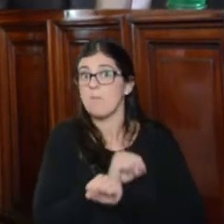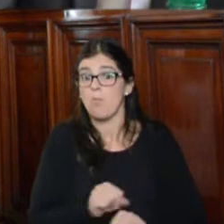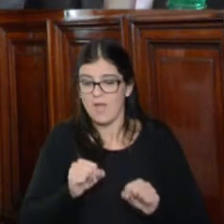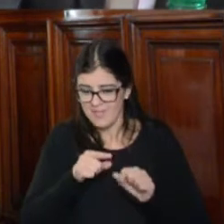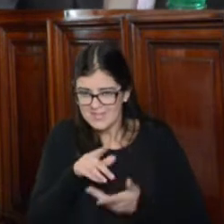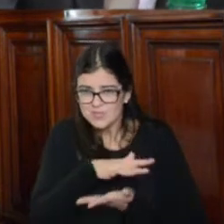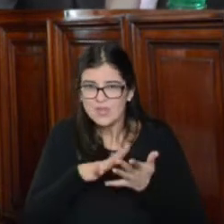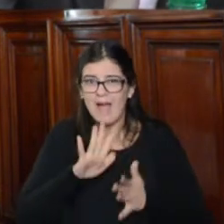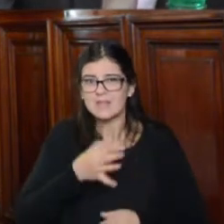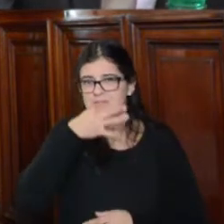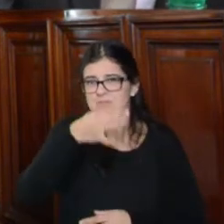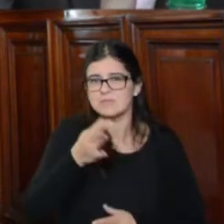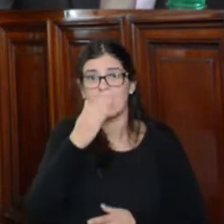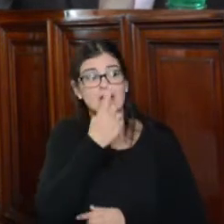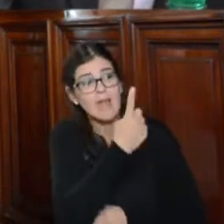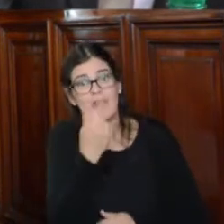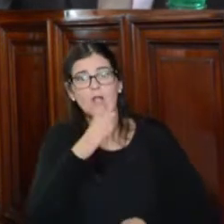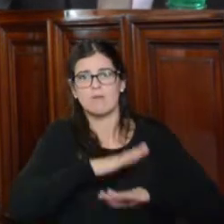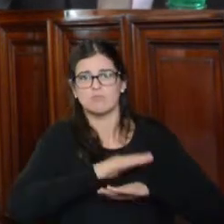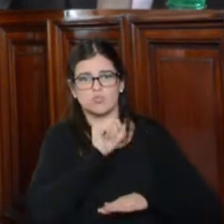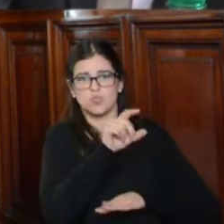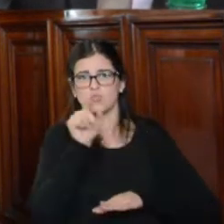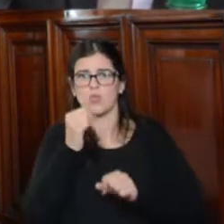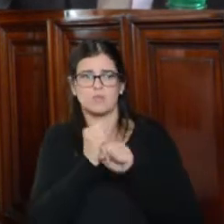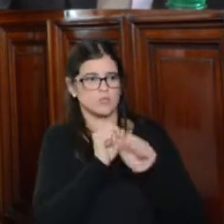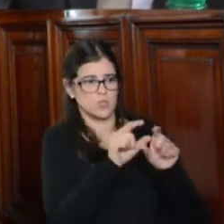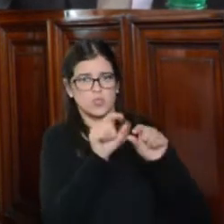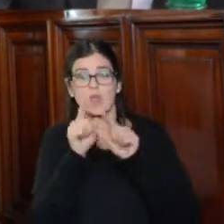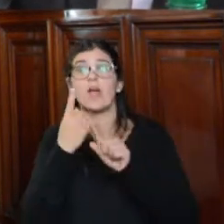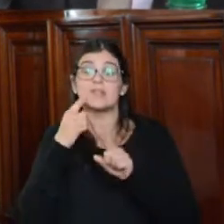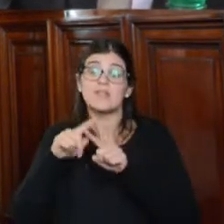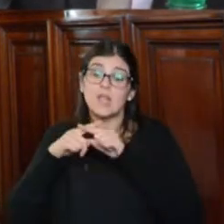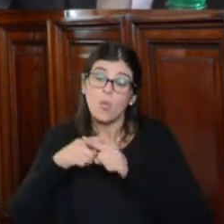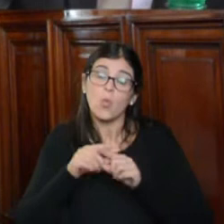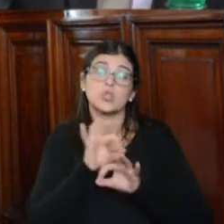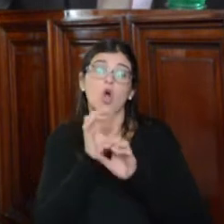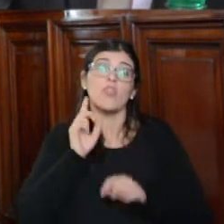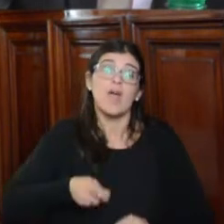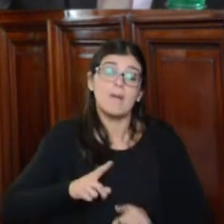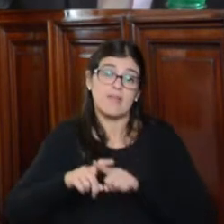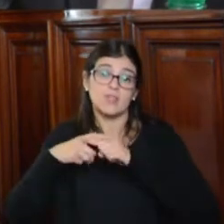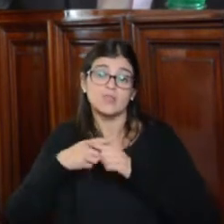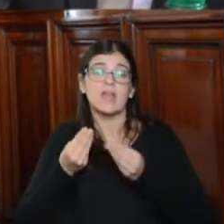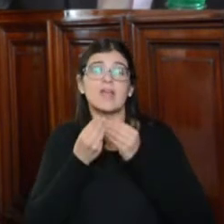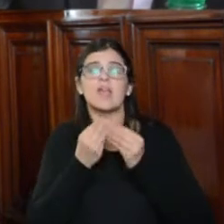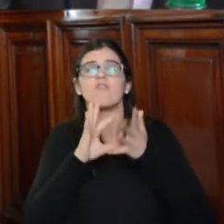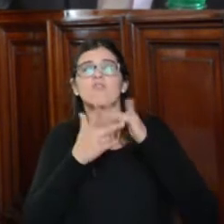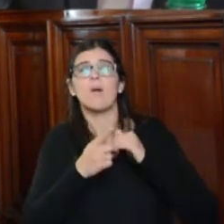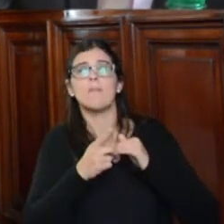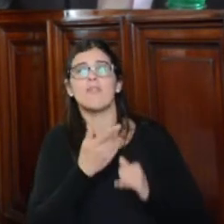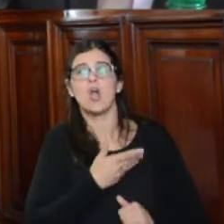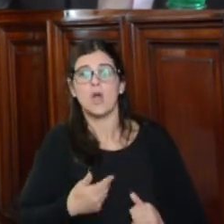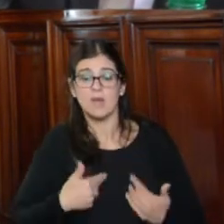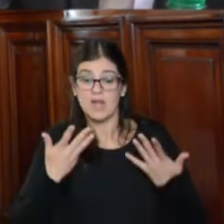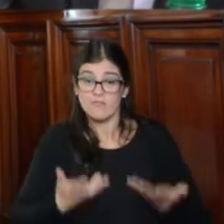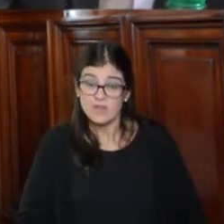suceder. Cada cual tiene que estar en su función. Donde se discute o se debe discutir qué tipo de legislación queremos